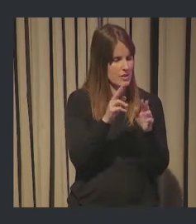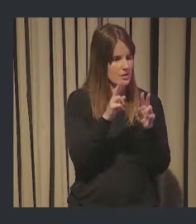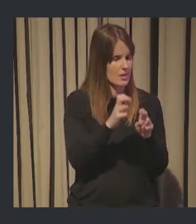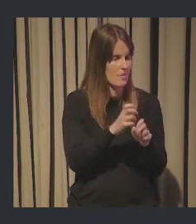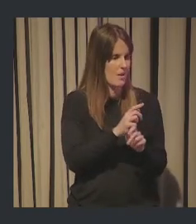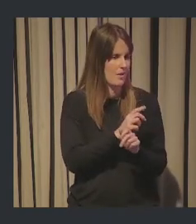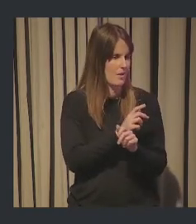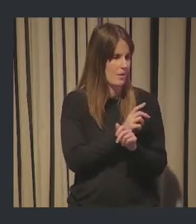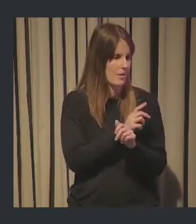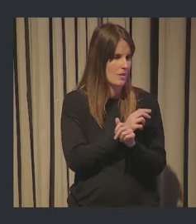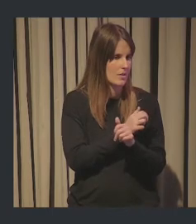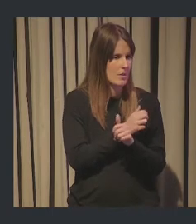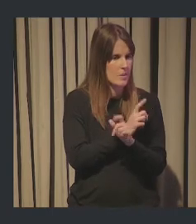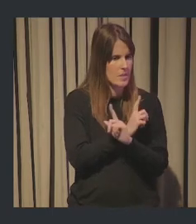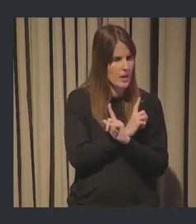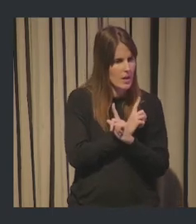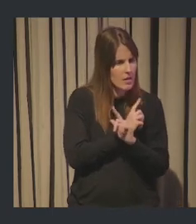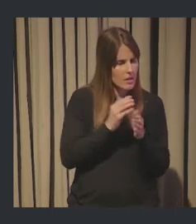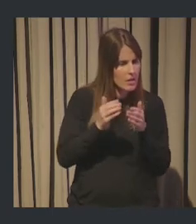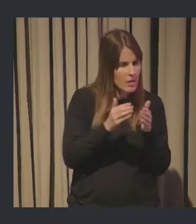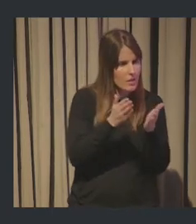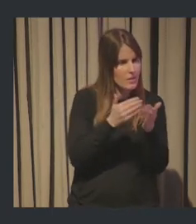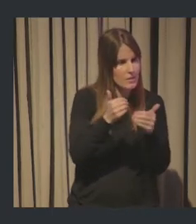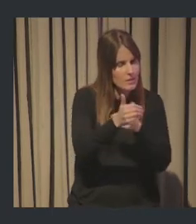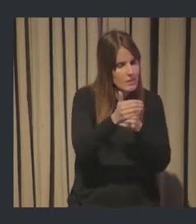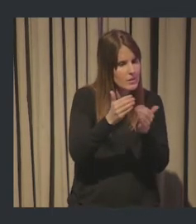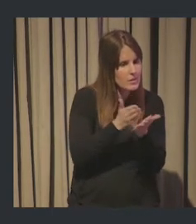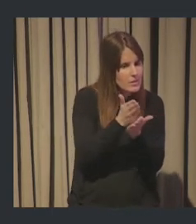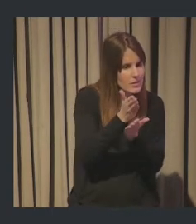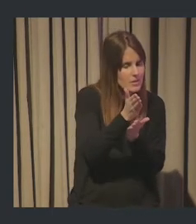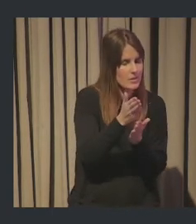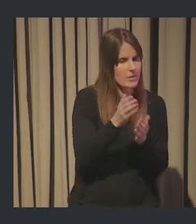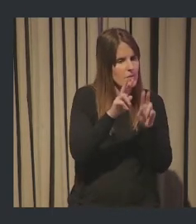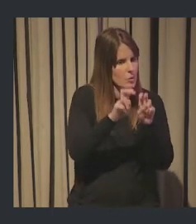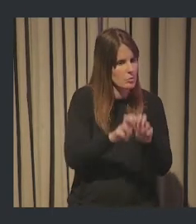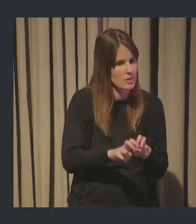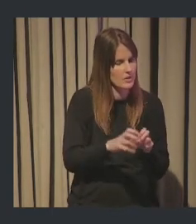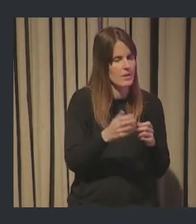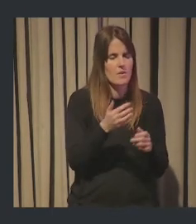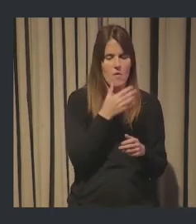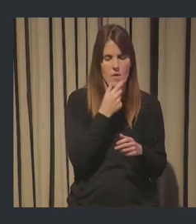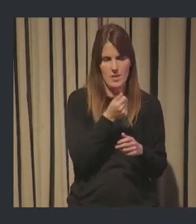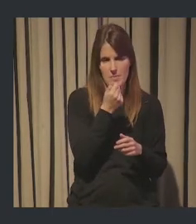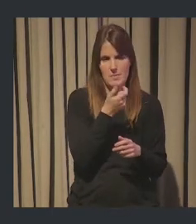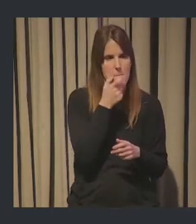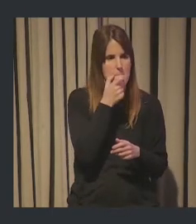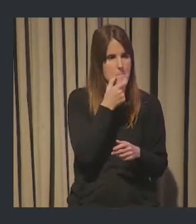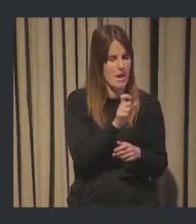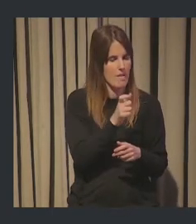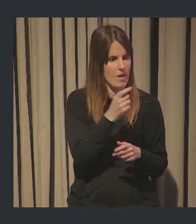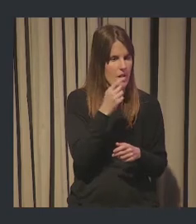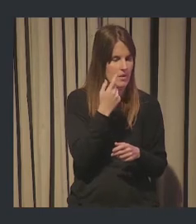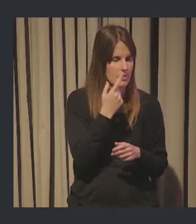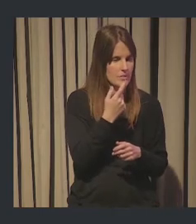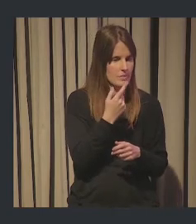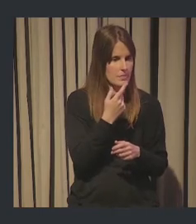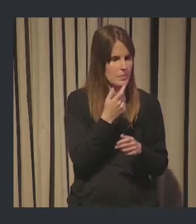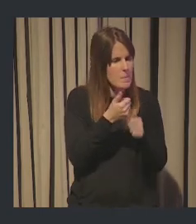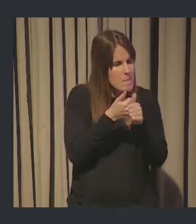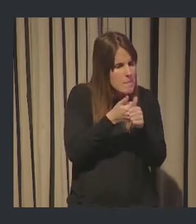perspectiva, con tendencias, además de otros aspectos de la gestión de innovación. Pero vamos a hacerlo más fácil. Si ponemos la palabra vigilancia arriba en el buscador,